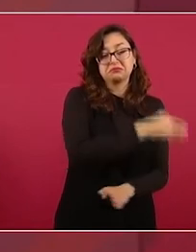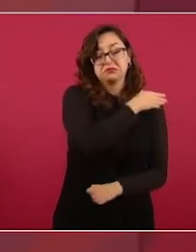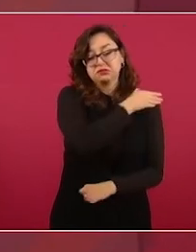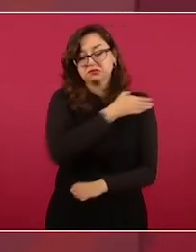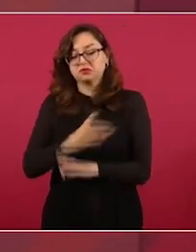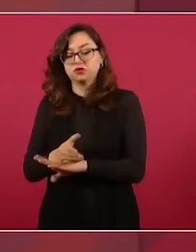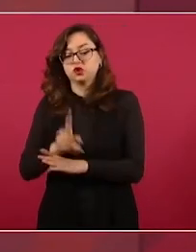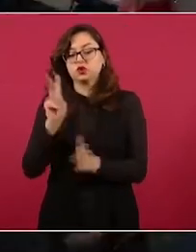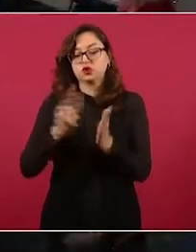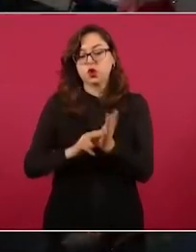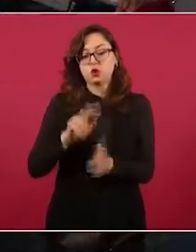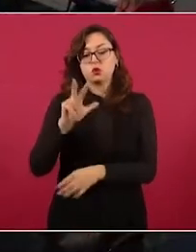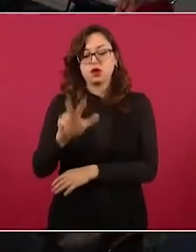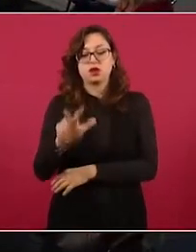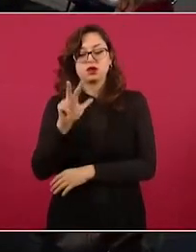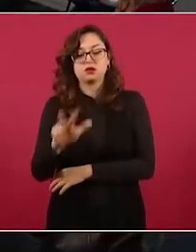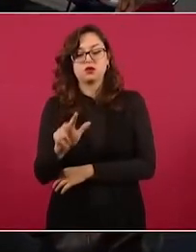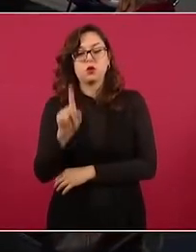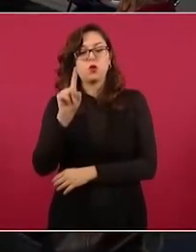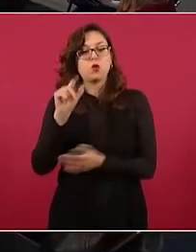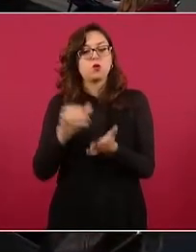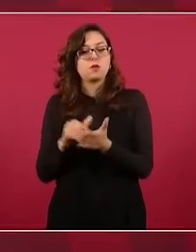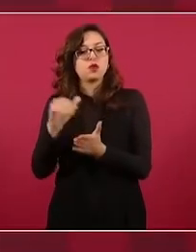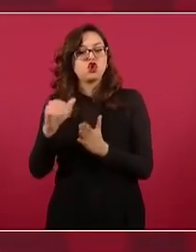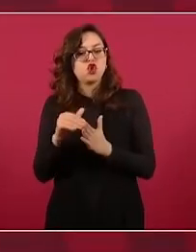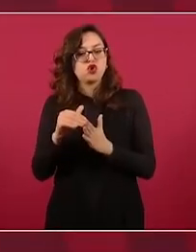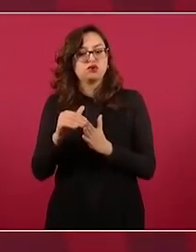en 2018,